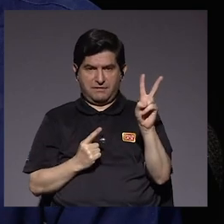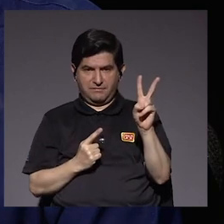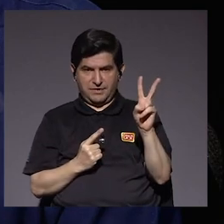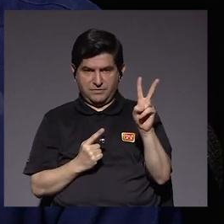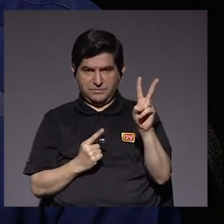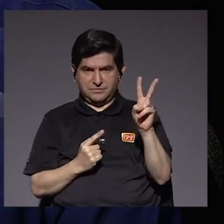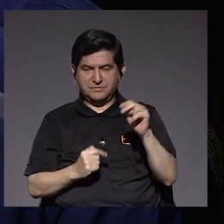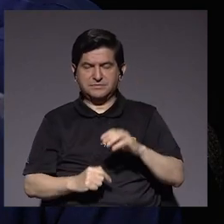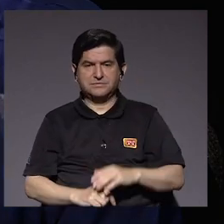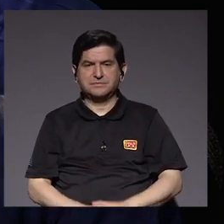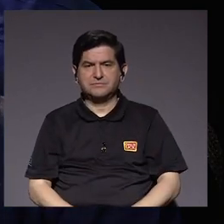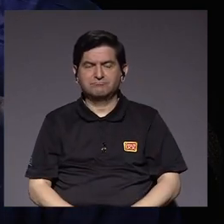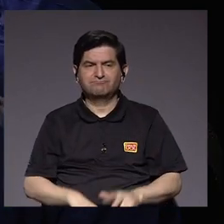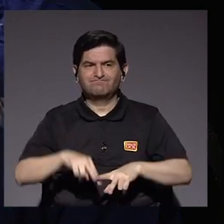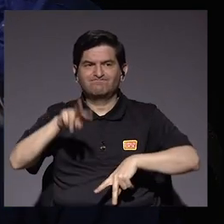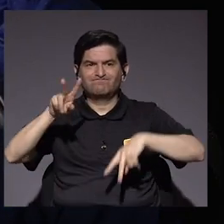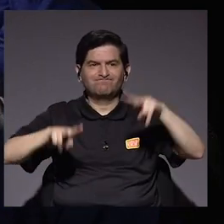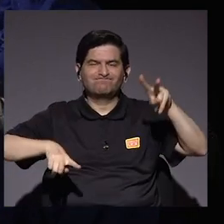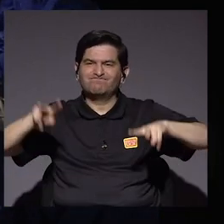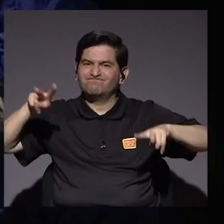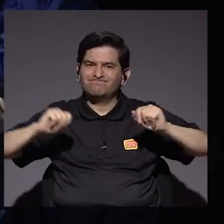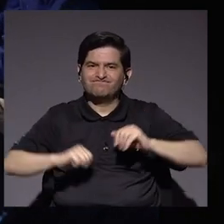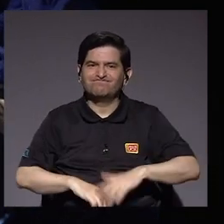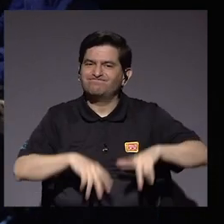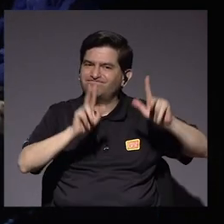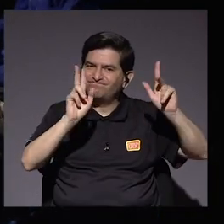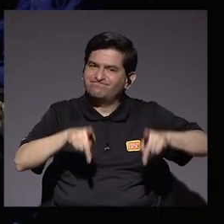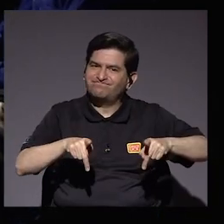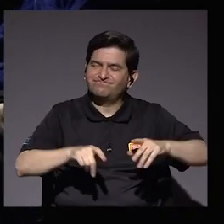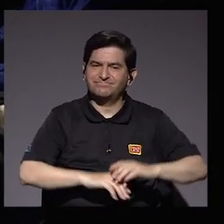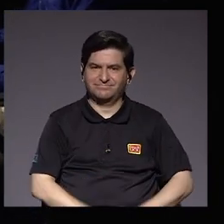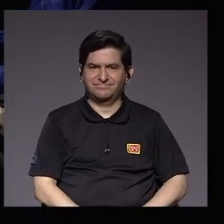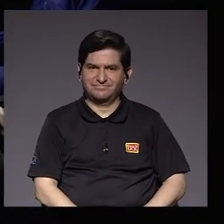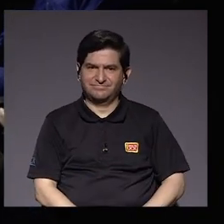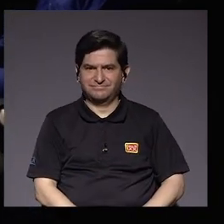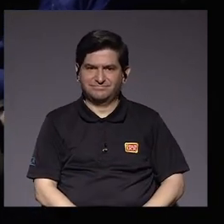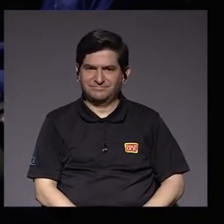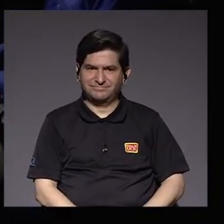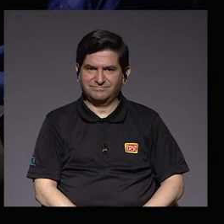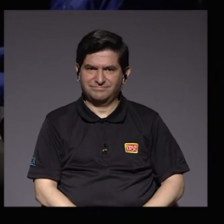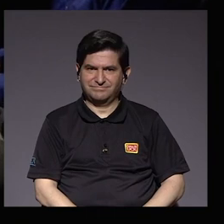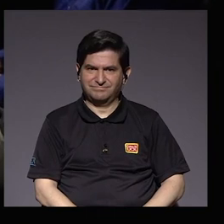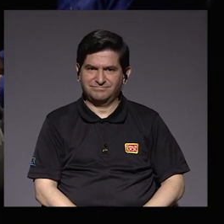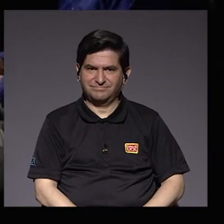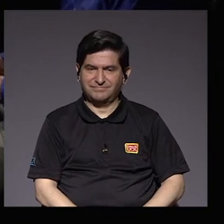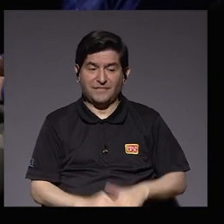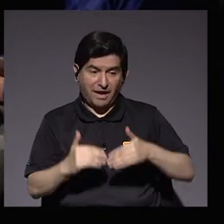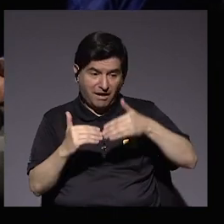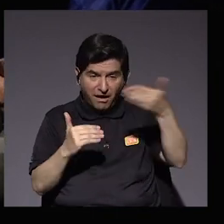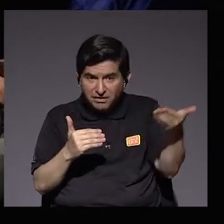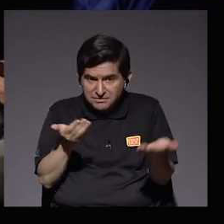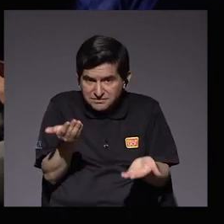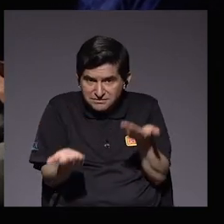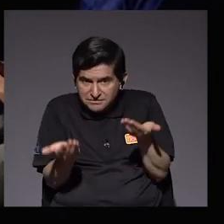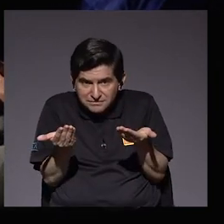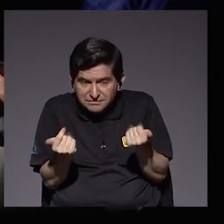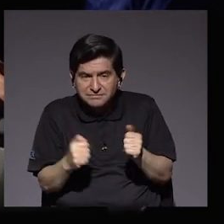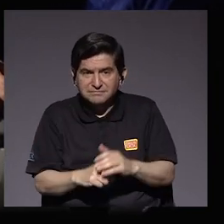es muy variable en las personas y hay elementos